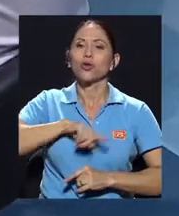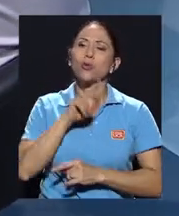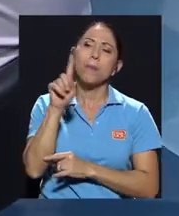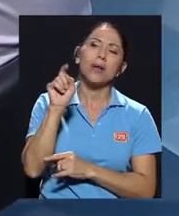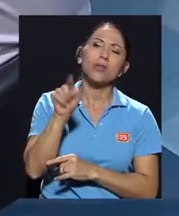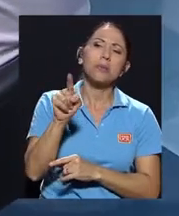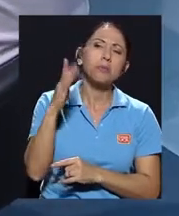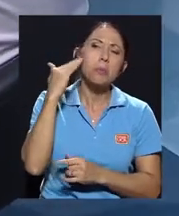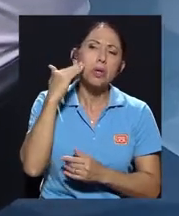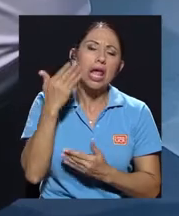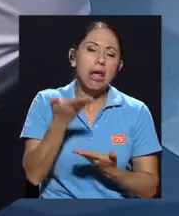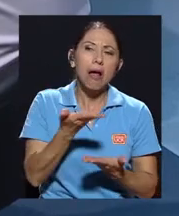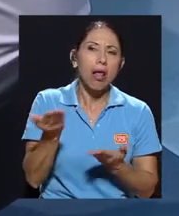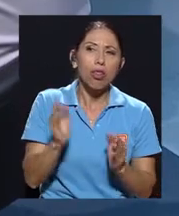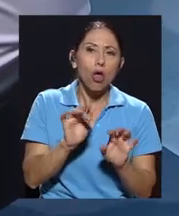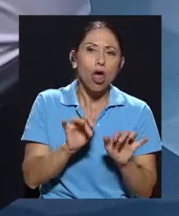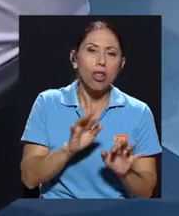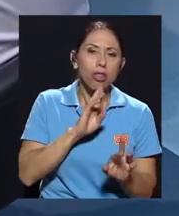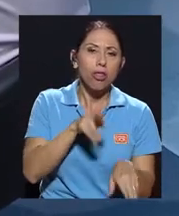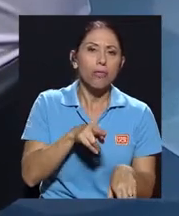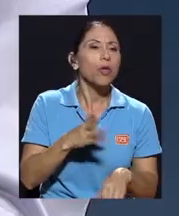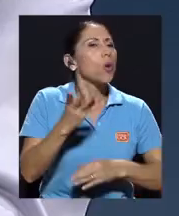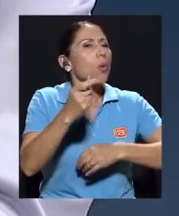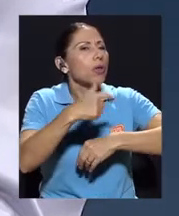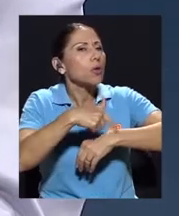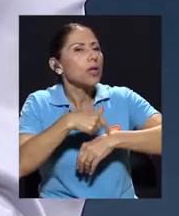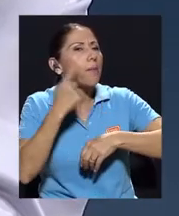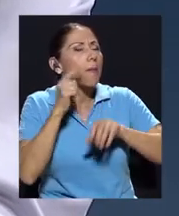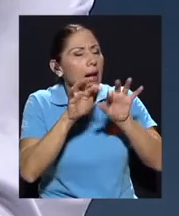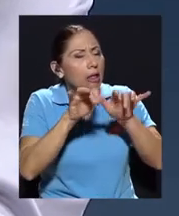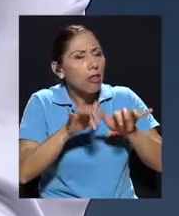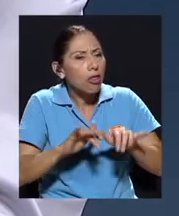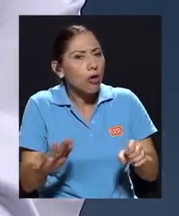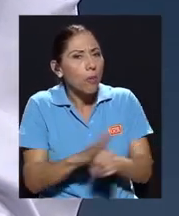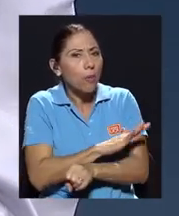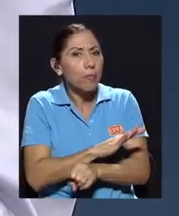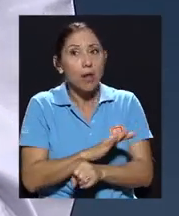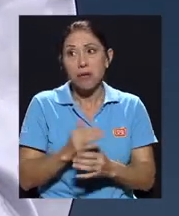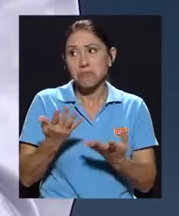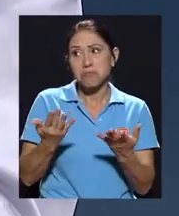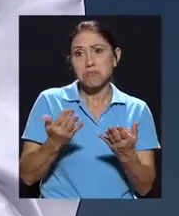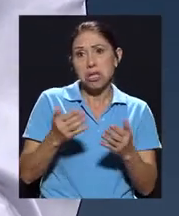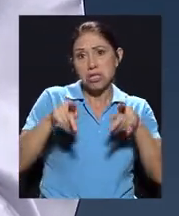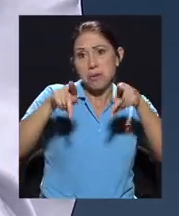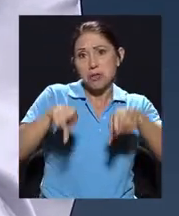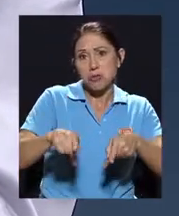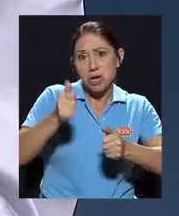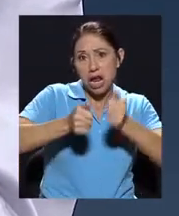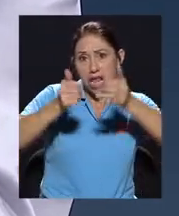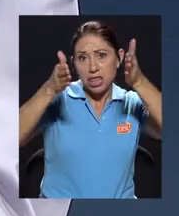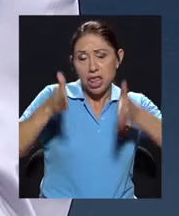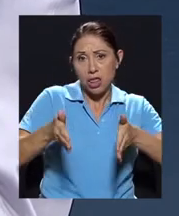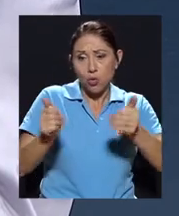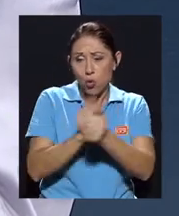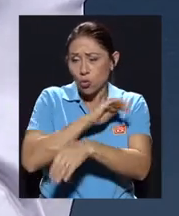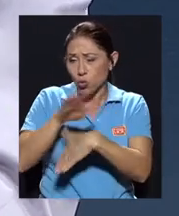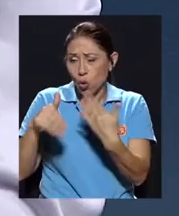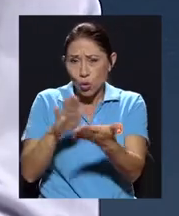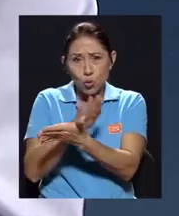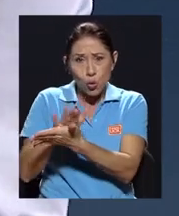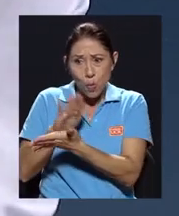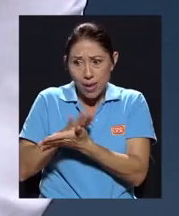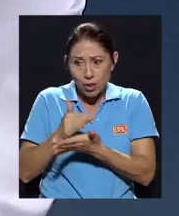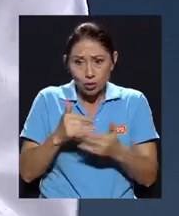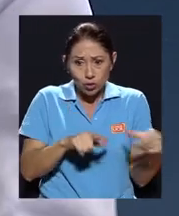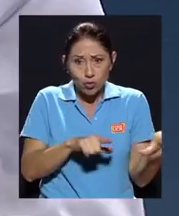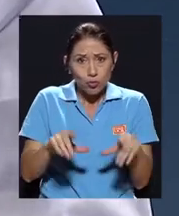llenó. ¿Cuánto podría durar completando el formulario? Digamos, el candidato, si se sienta frente a una computadora, llenarlo. Si tiene todos los documentos a mano, de por eso es que nosotros